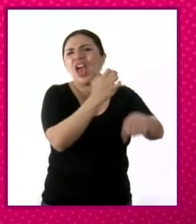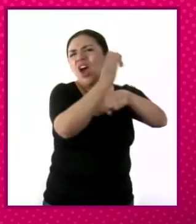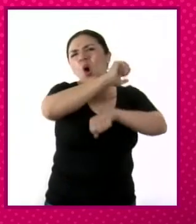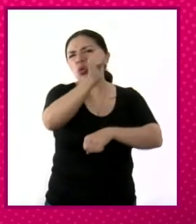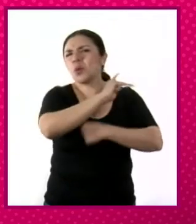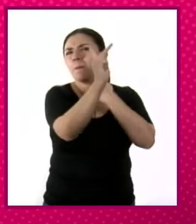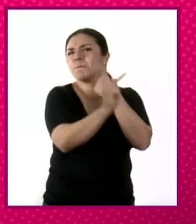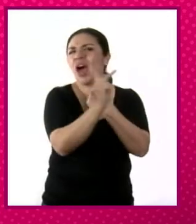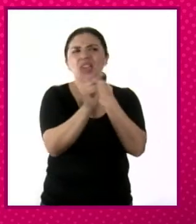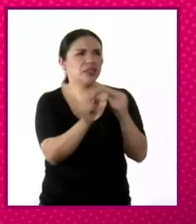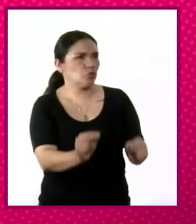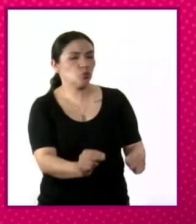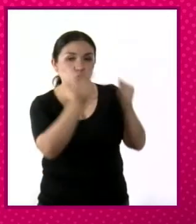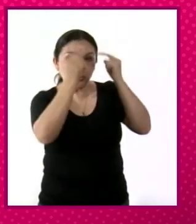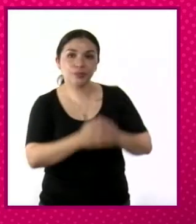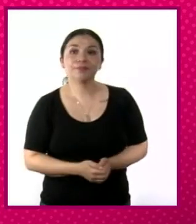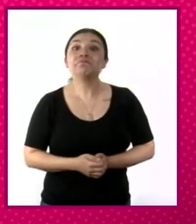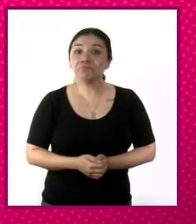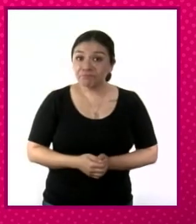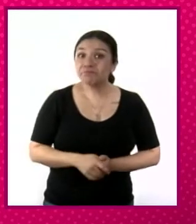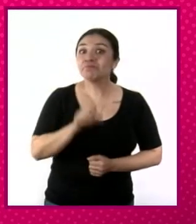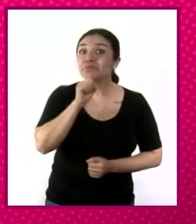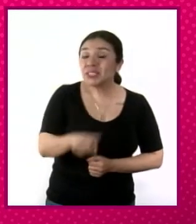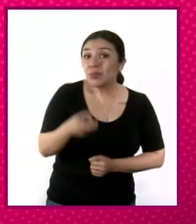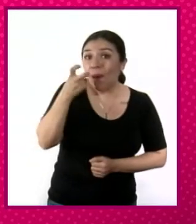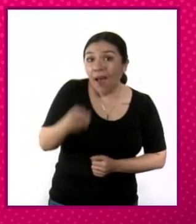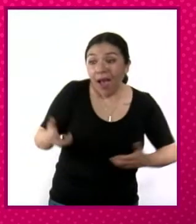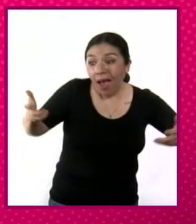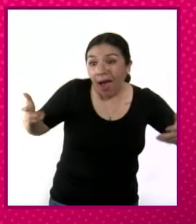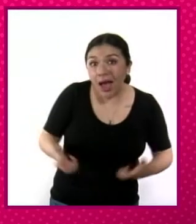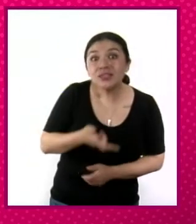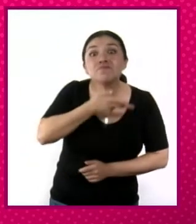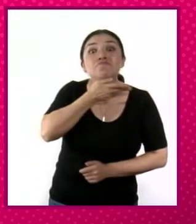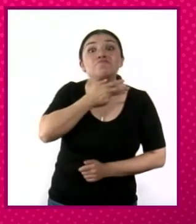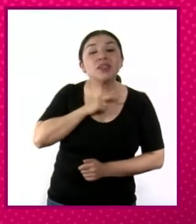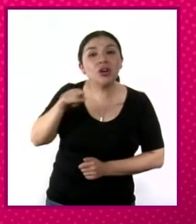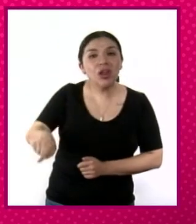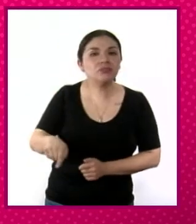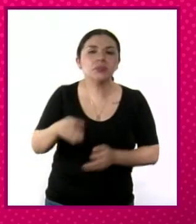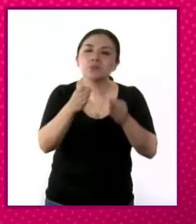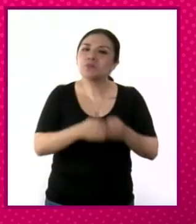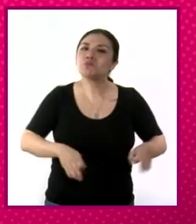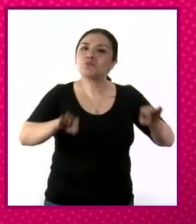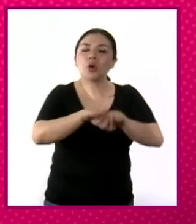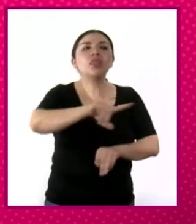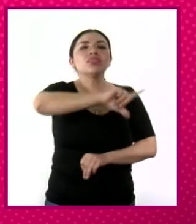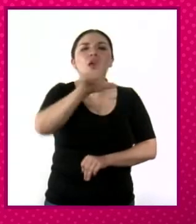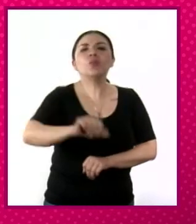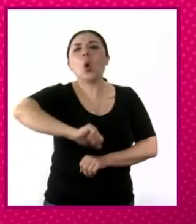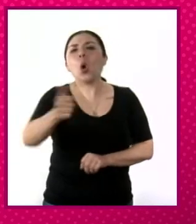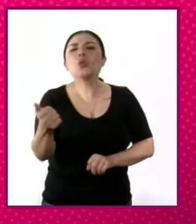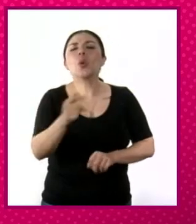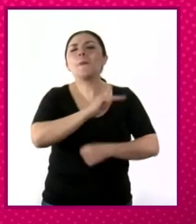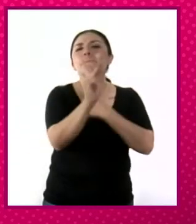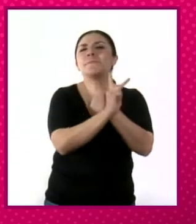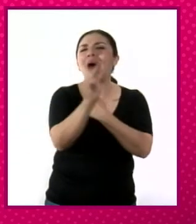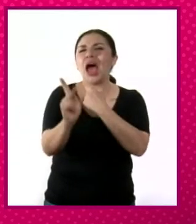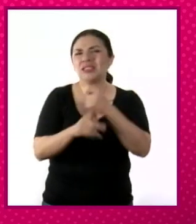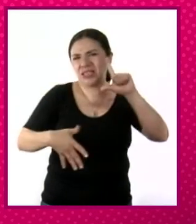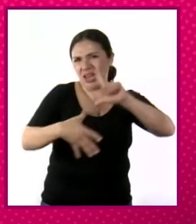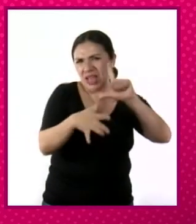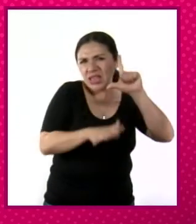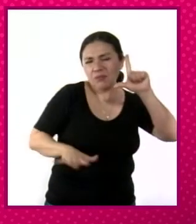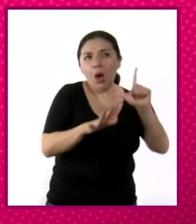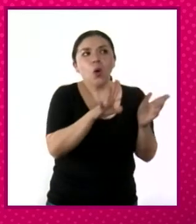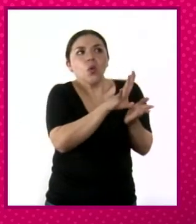e inevitablemente esta expropiación será un referente para otros países latinoamericanos que están viendo que